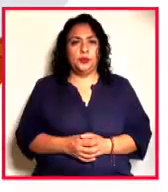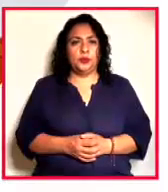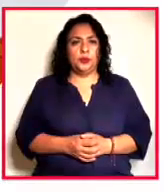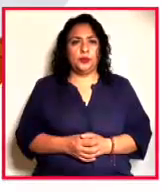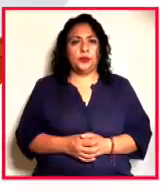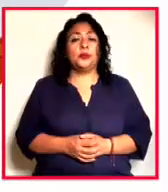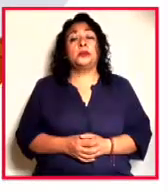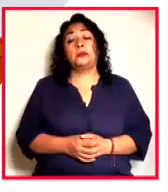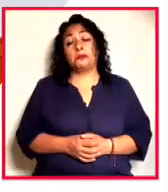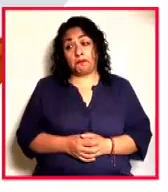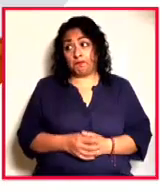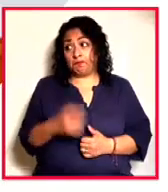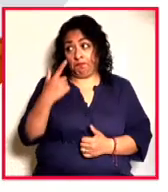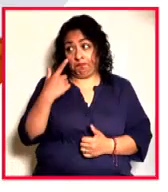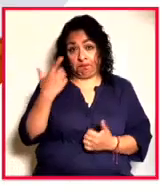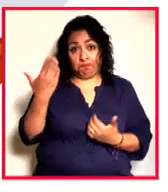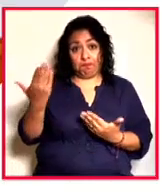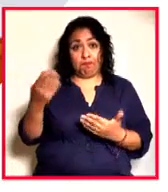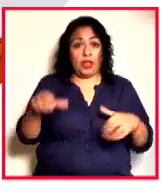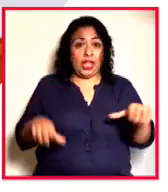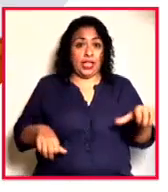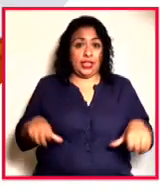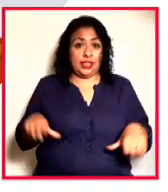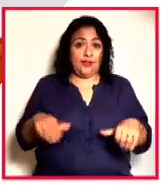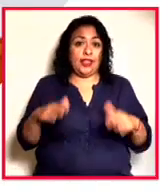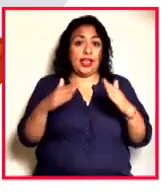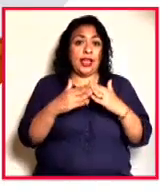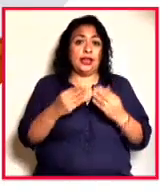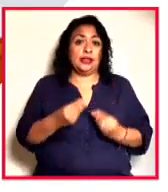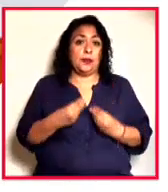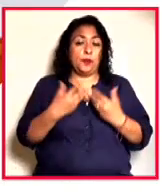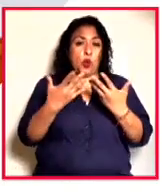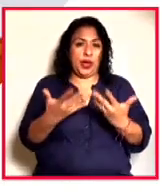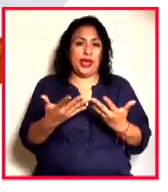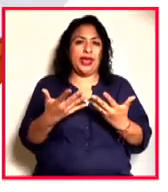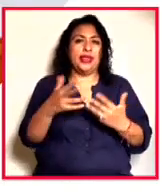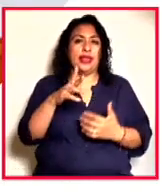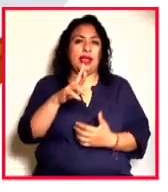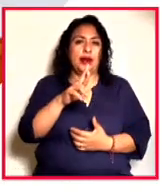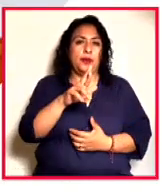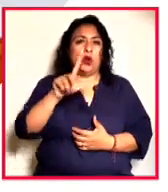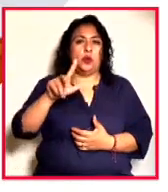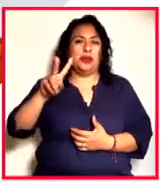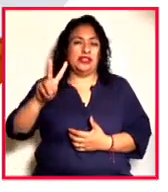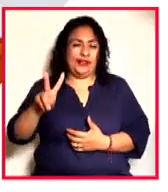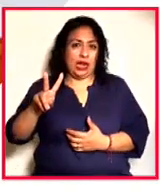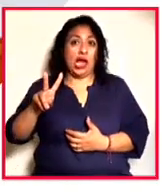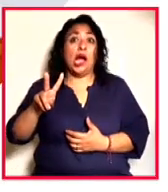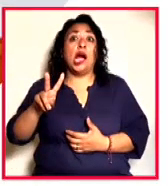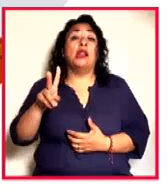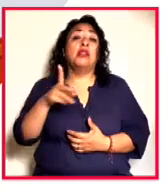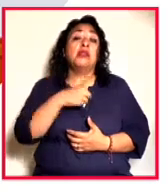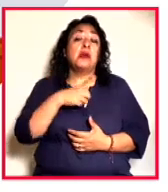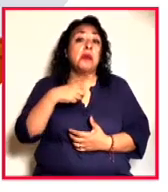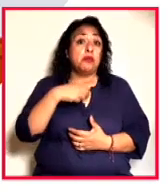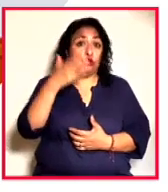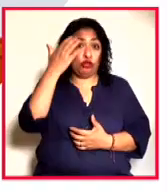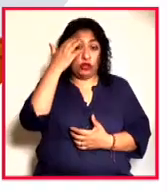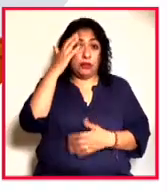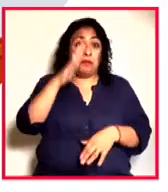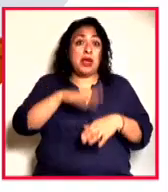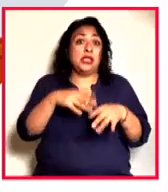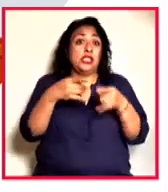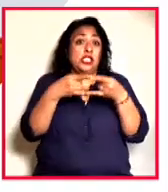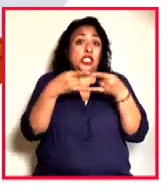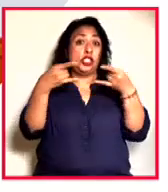Bueno, pues ahí están las actividades de la Casa del Poeta, Casa del Poeta Ramón López Velarde. Habría que adentrarse a la historia